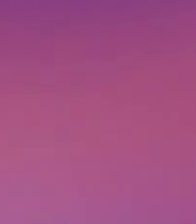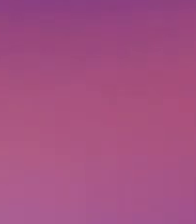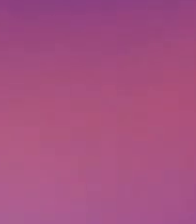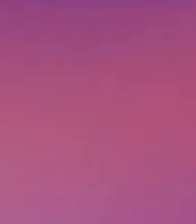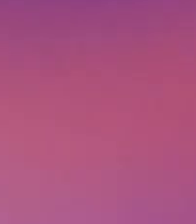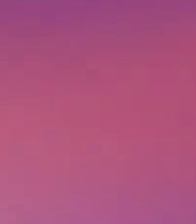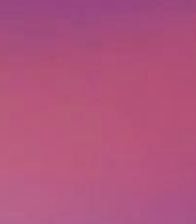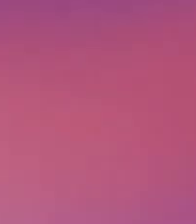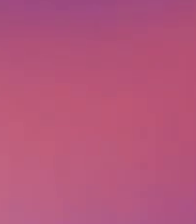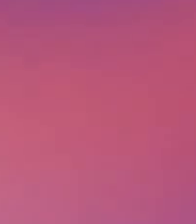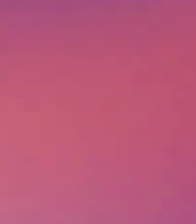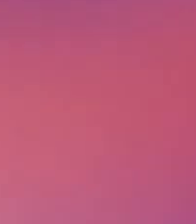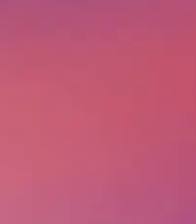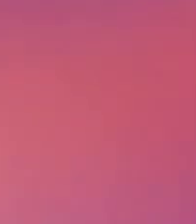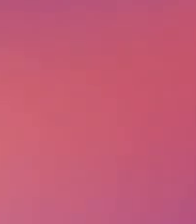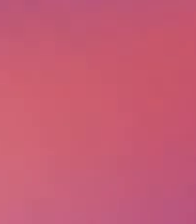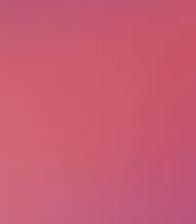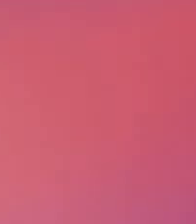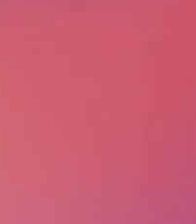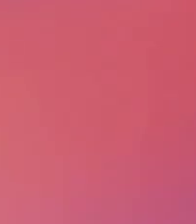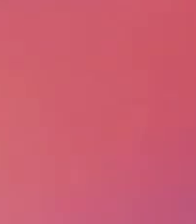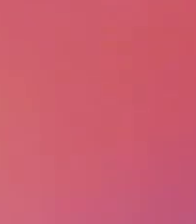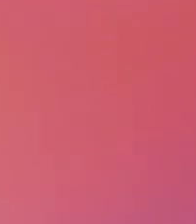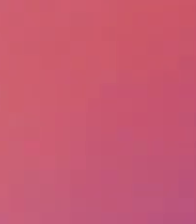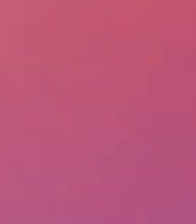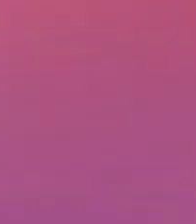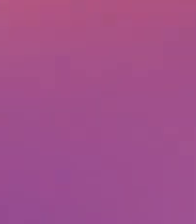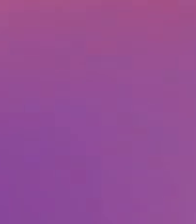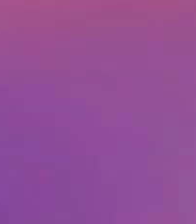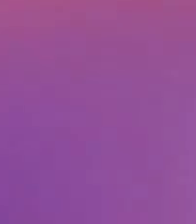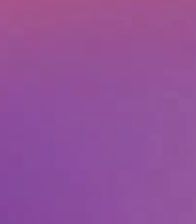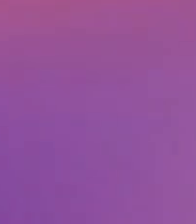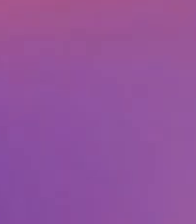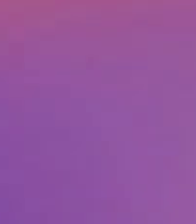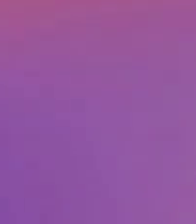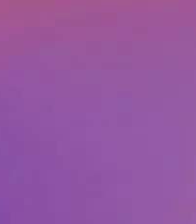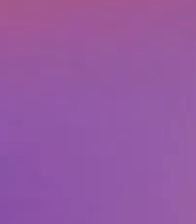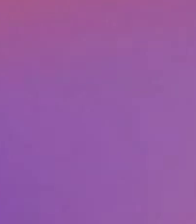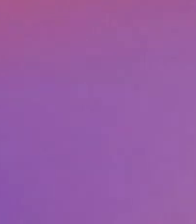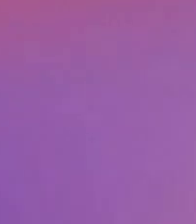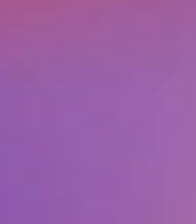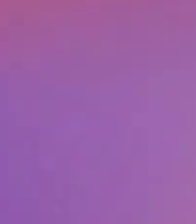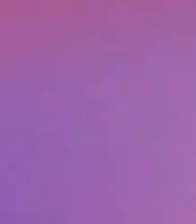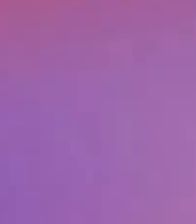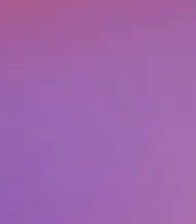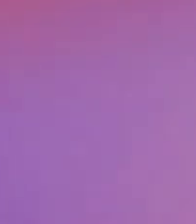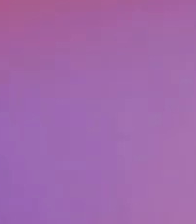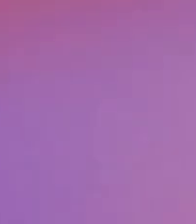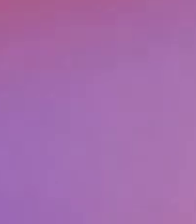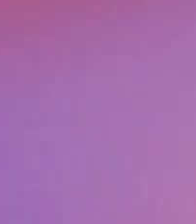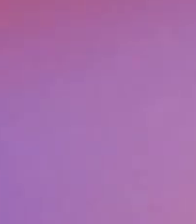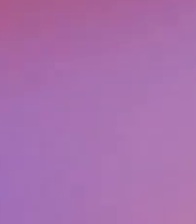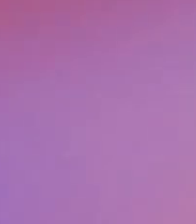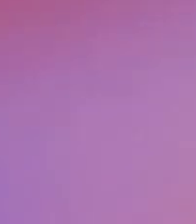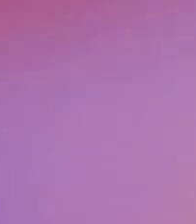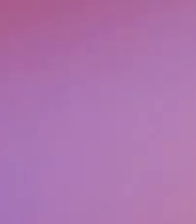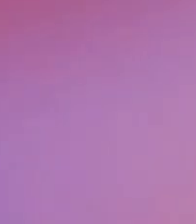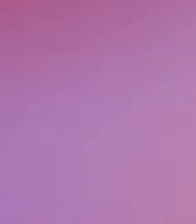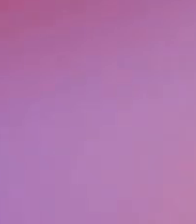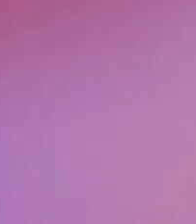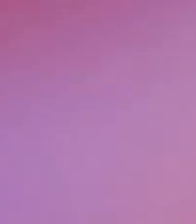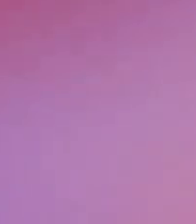.gov.mx. Y recuerda que también cuentas con el sitio aprendeencasa.cep.gov